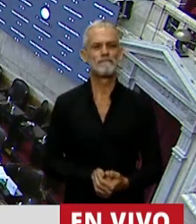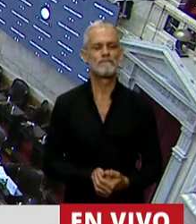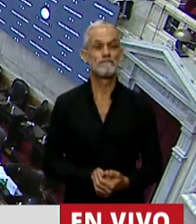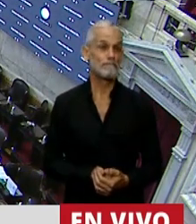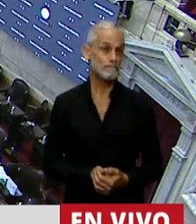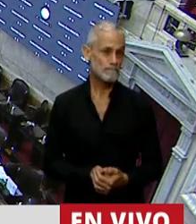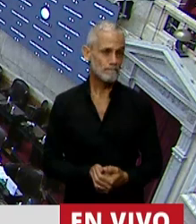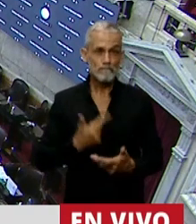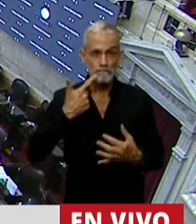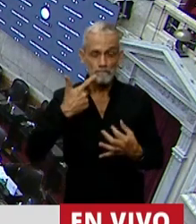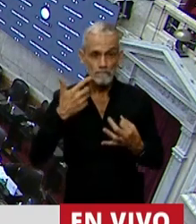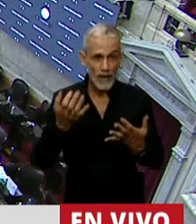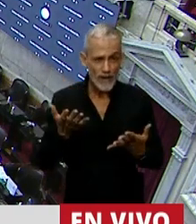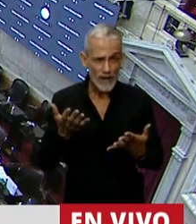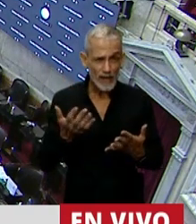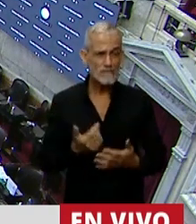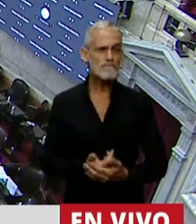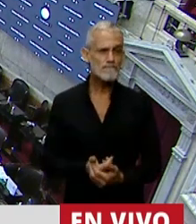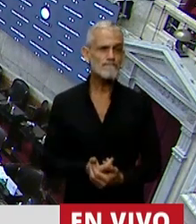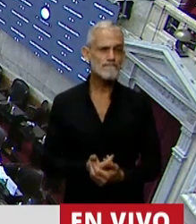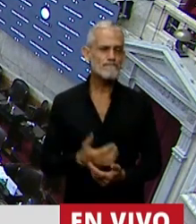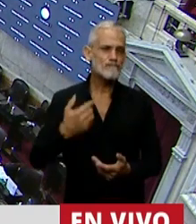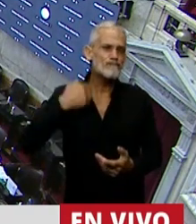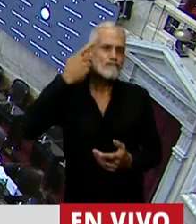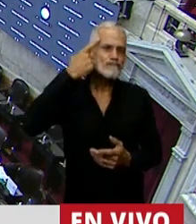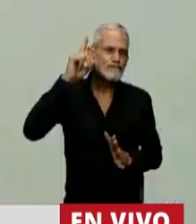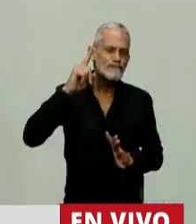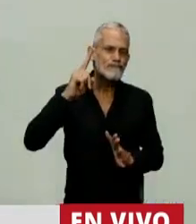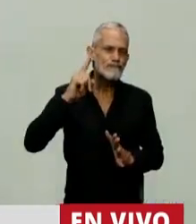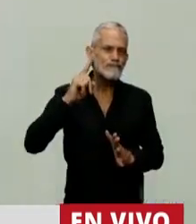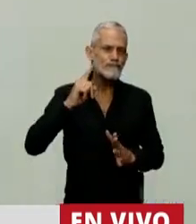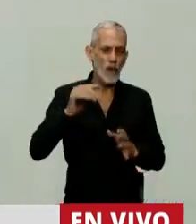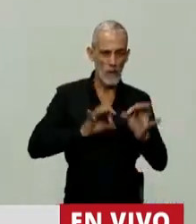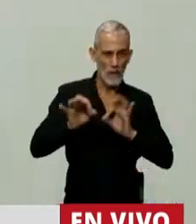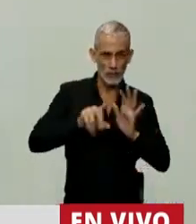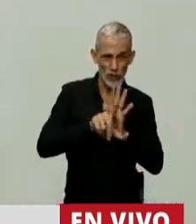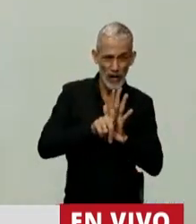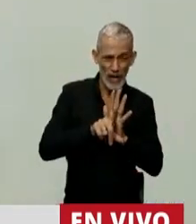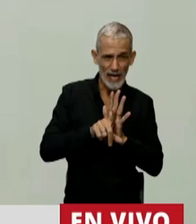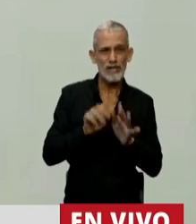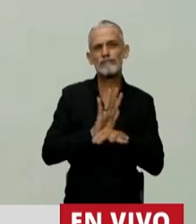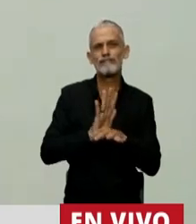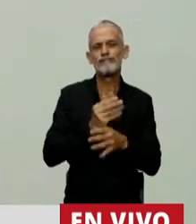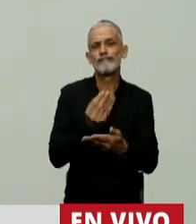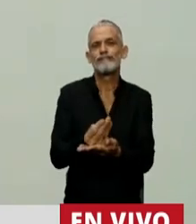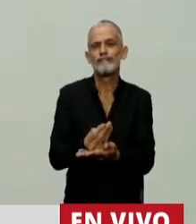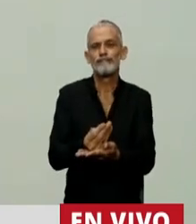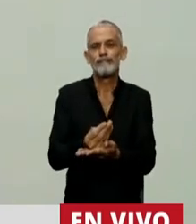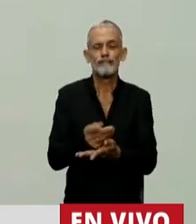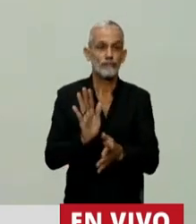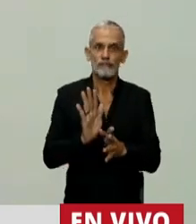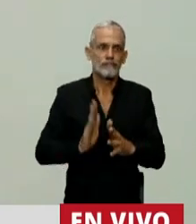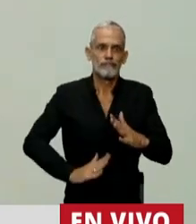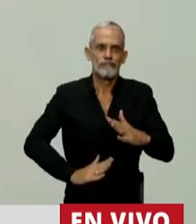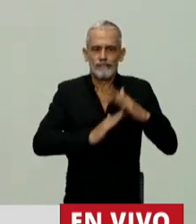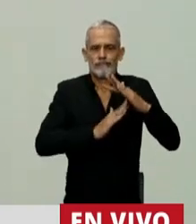Bueno, la verdad que creo que este proyecto de ley representa el proyecto madre de